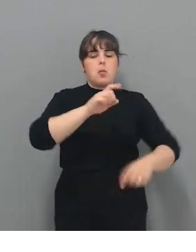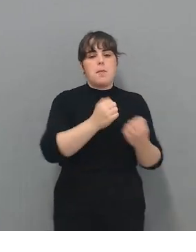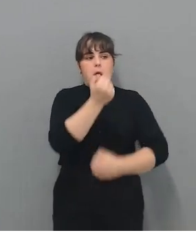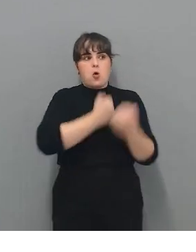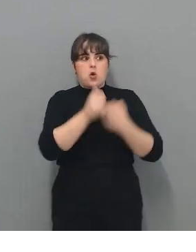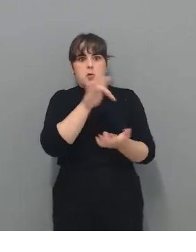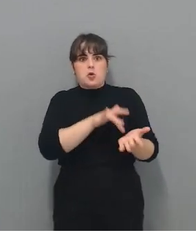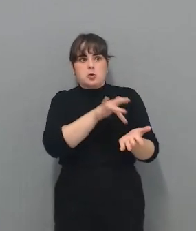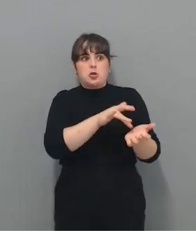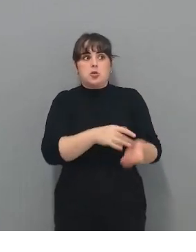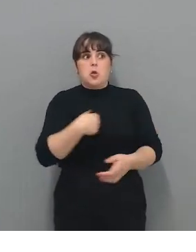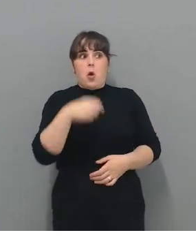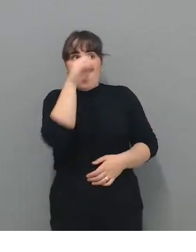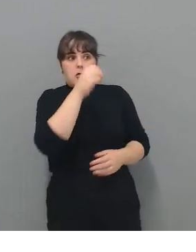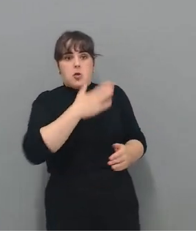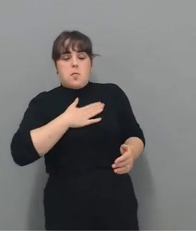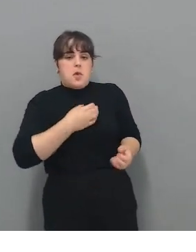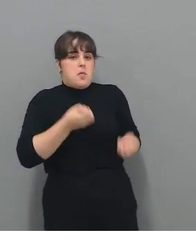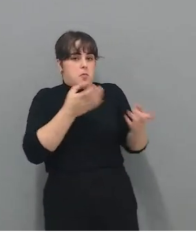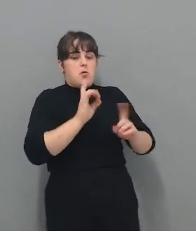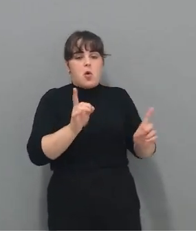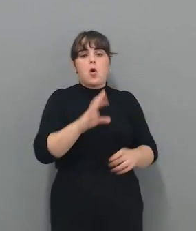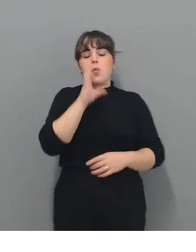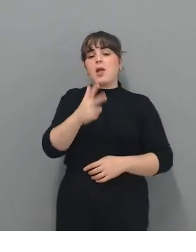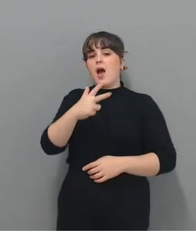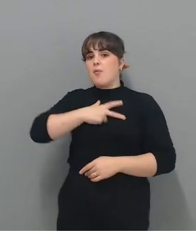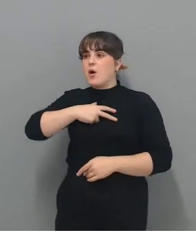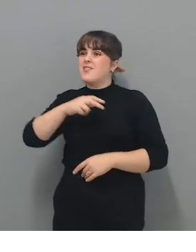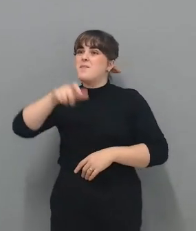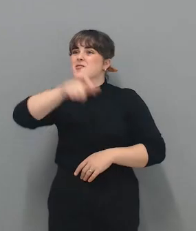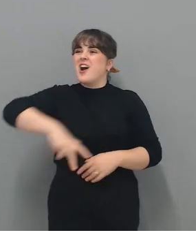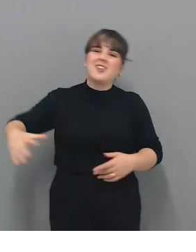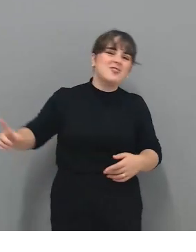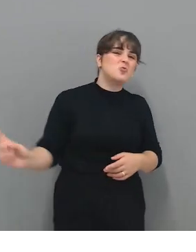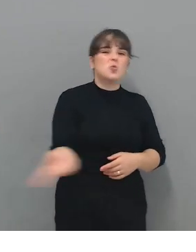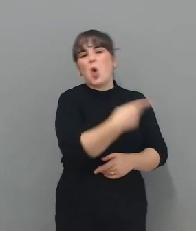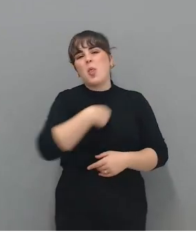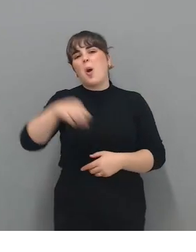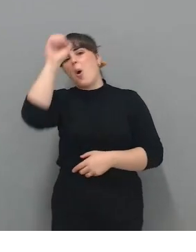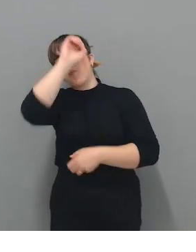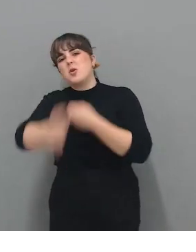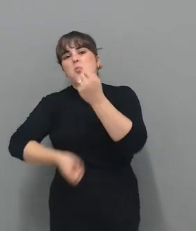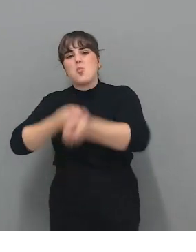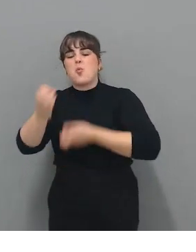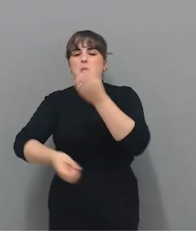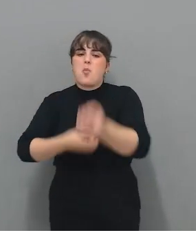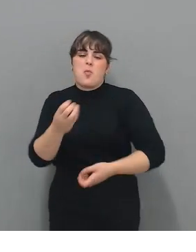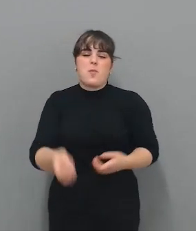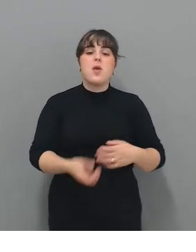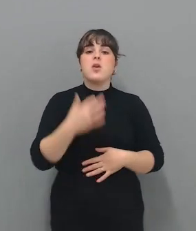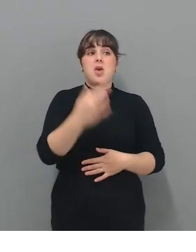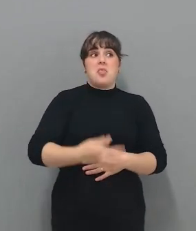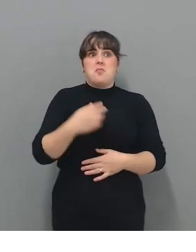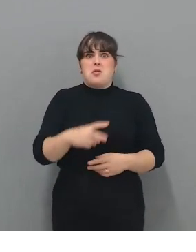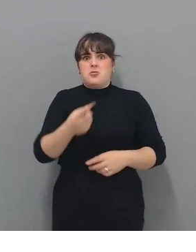de ello porque no sé. Y con la abogacía todo el mundo opina. Desde el aspecto legal todo el mundo opina. Y muchos no tenemos idea de lo que